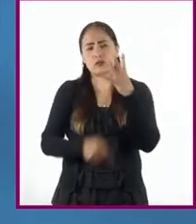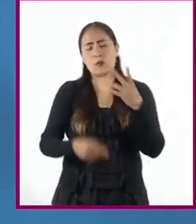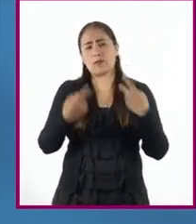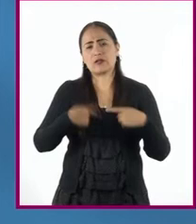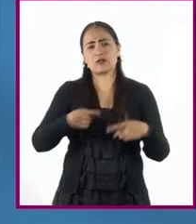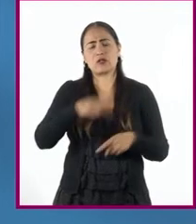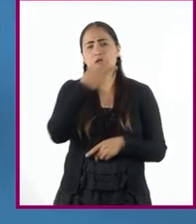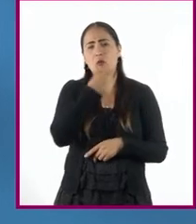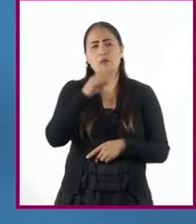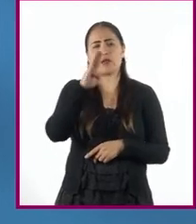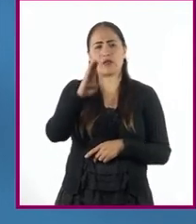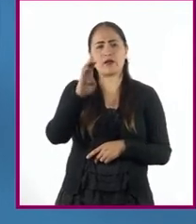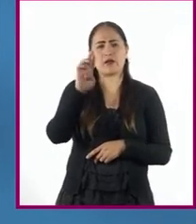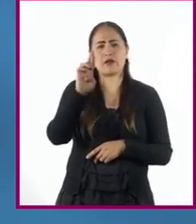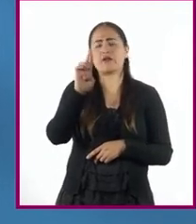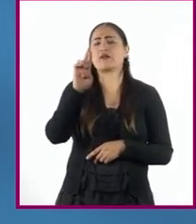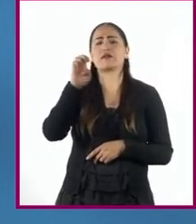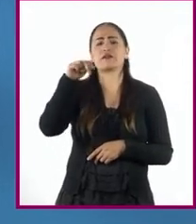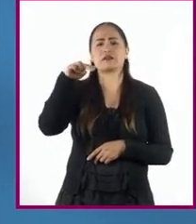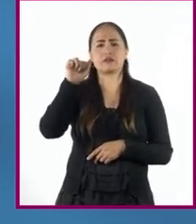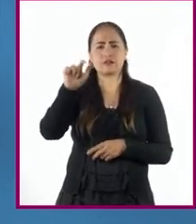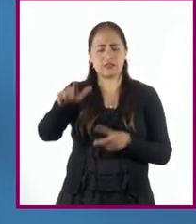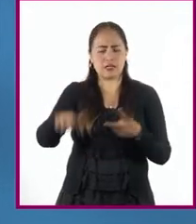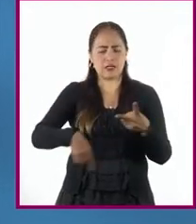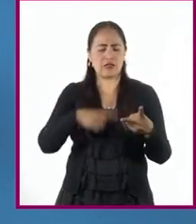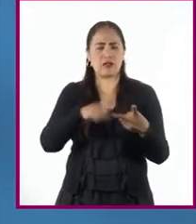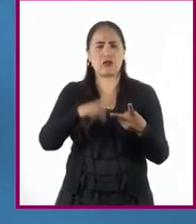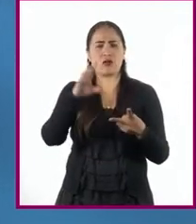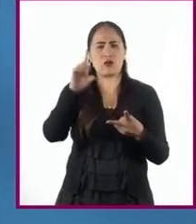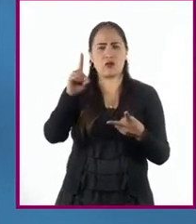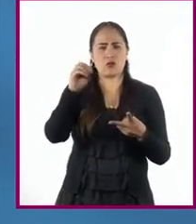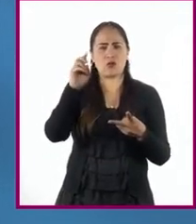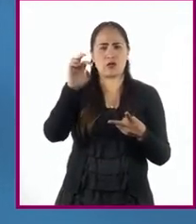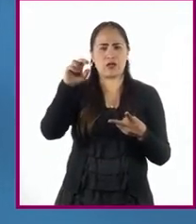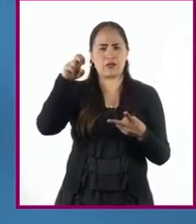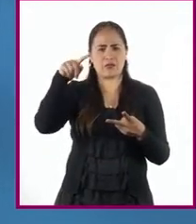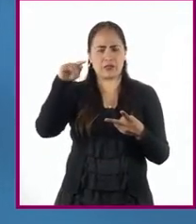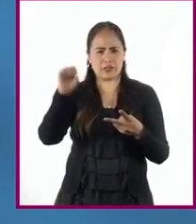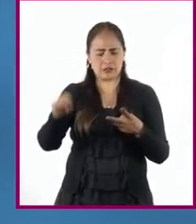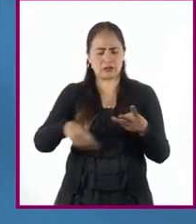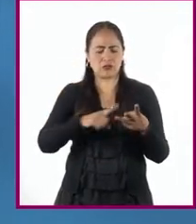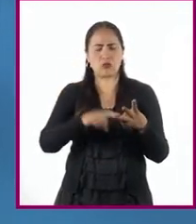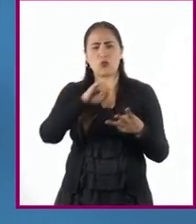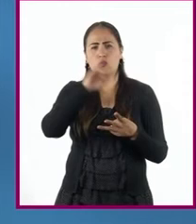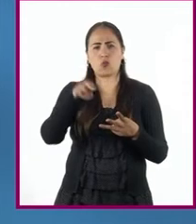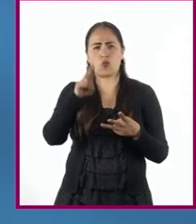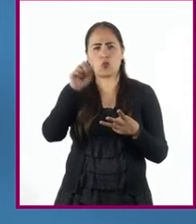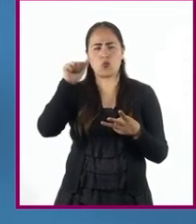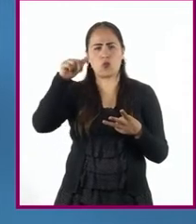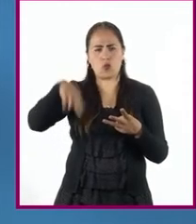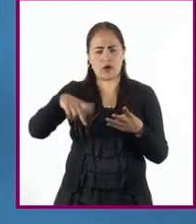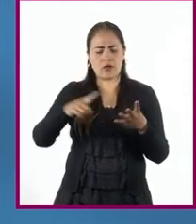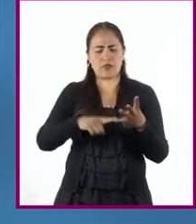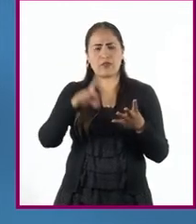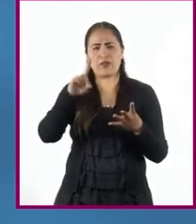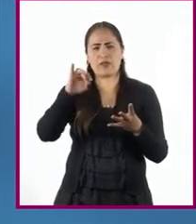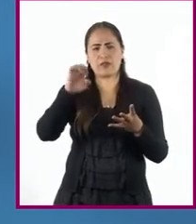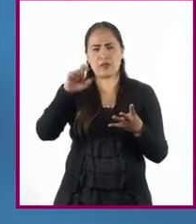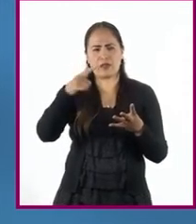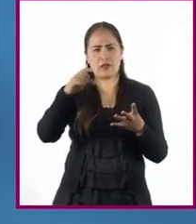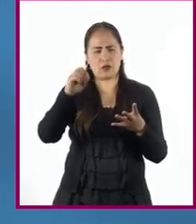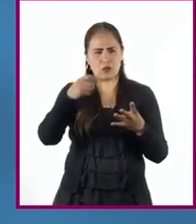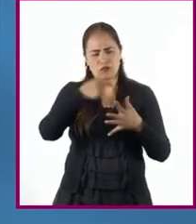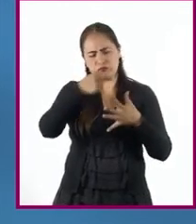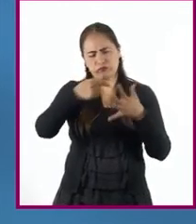Bernal Díaz del Castillo, Baltasar Dorantes de Carranza, Juan de Torquemada o Diego Muñoz Camargo, por